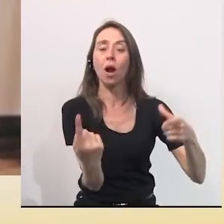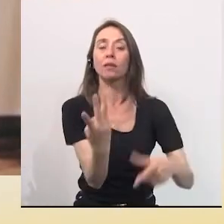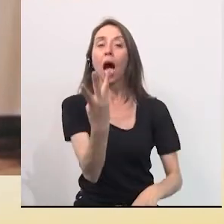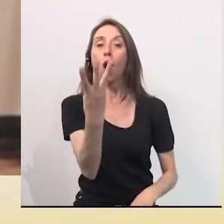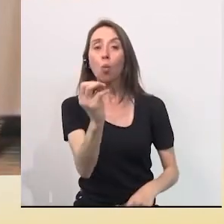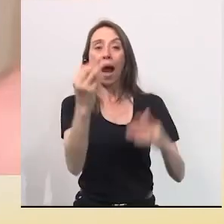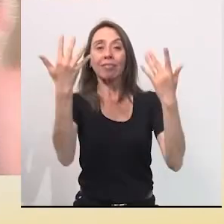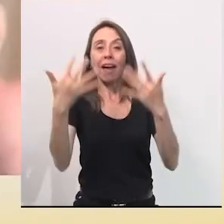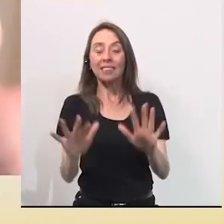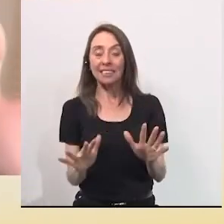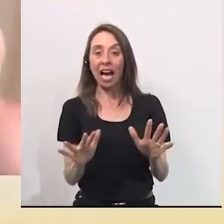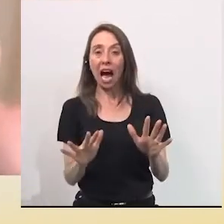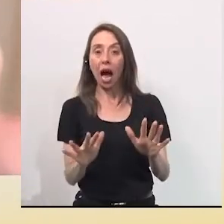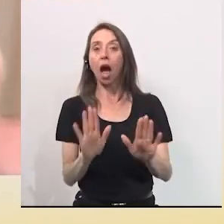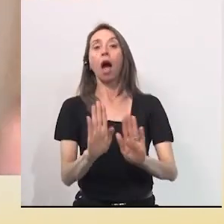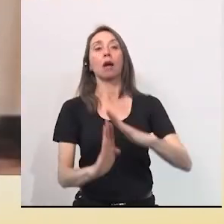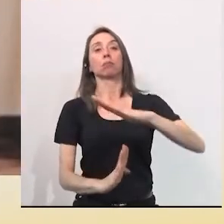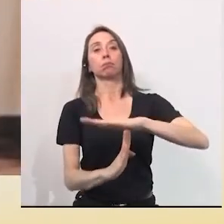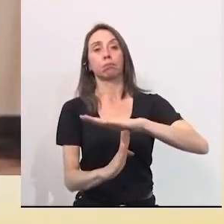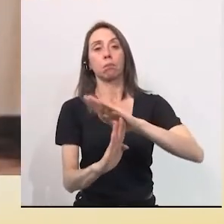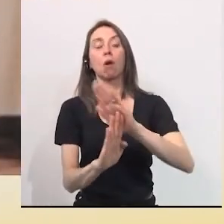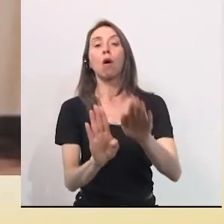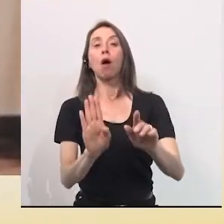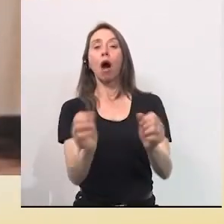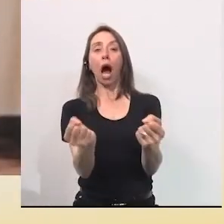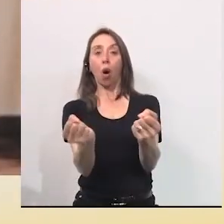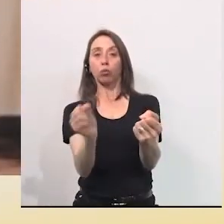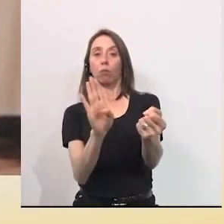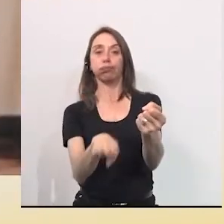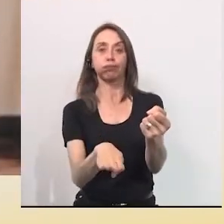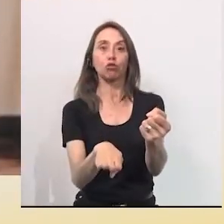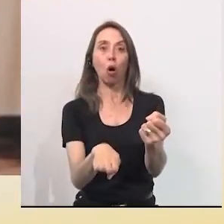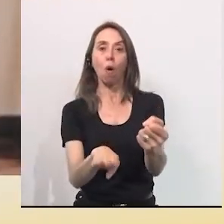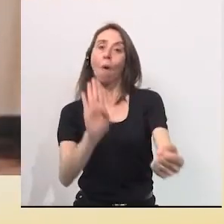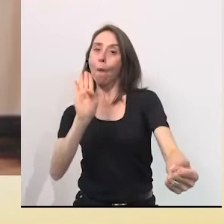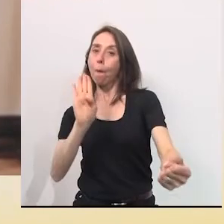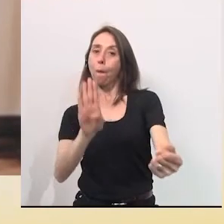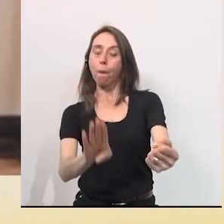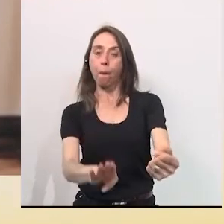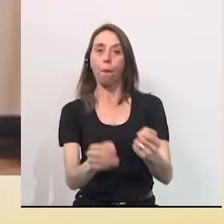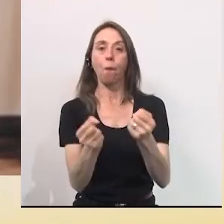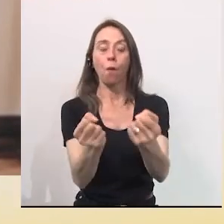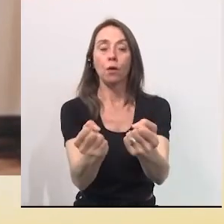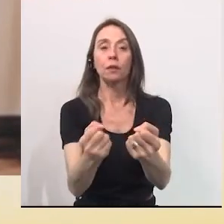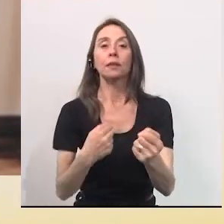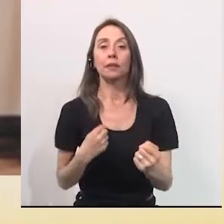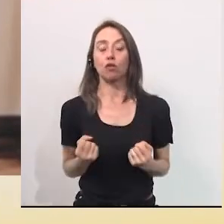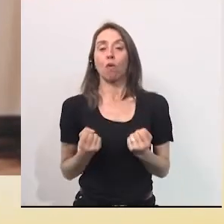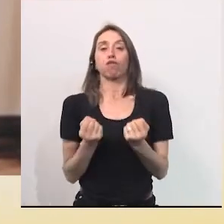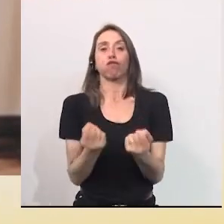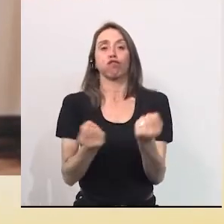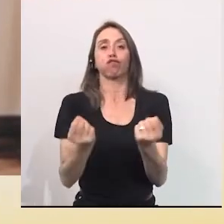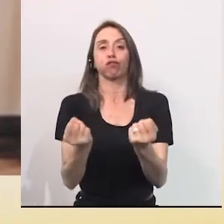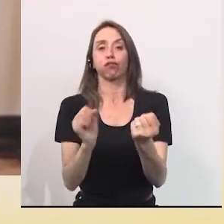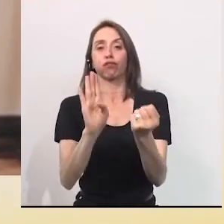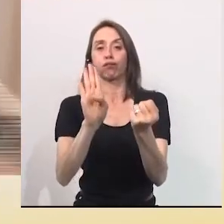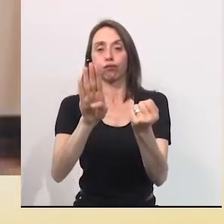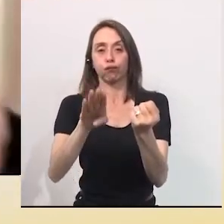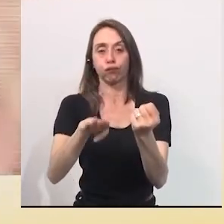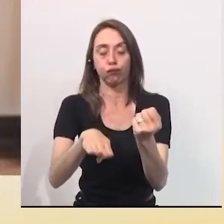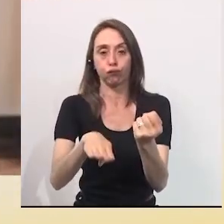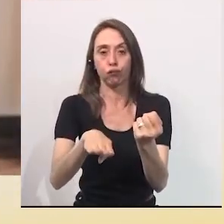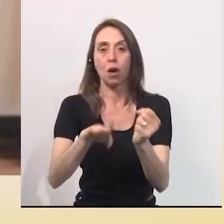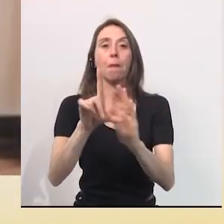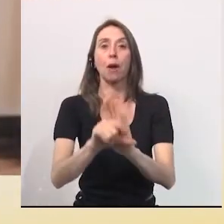40 de la pista y se supone que tenemos que parar en los pits, pero dicen, no, no, no voy a parar porque si me detengo en los